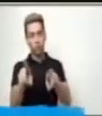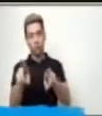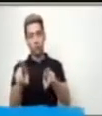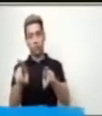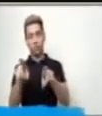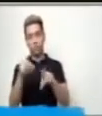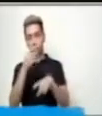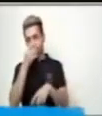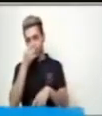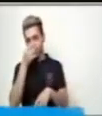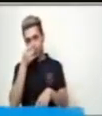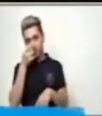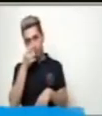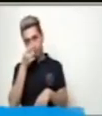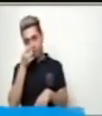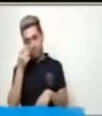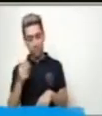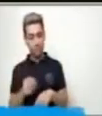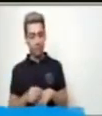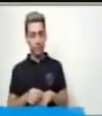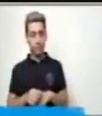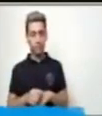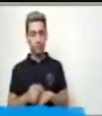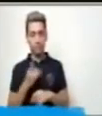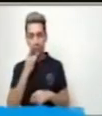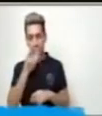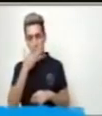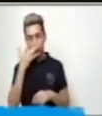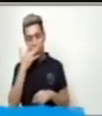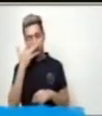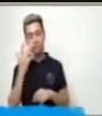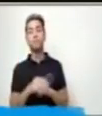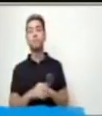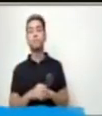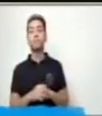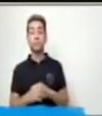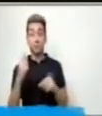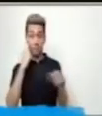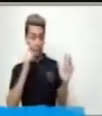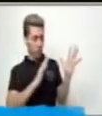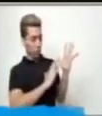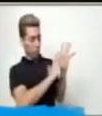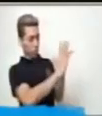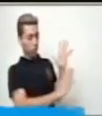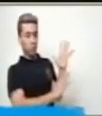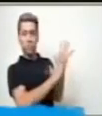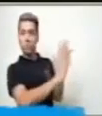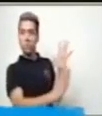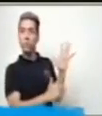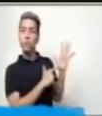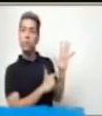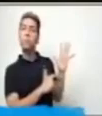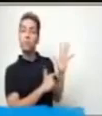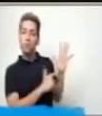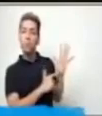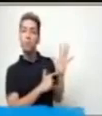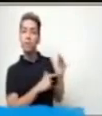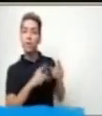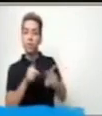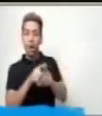Observemos esta imagen. Es un campo. Hay una casa.